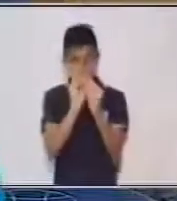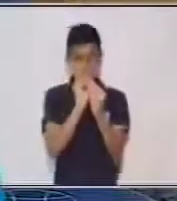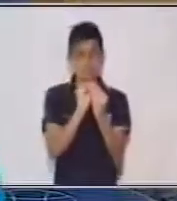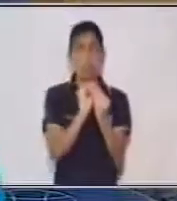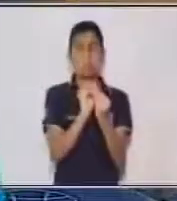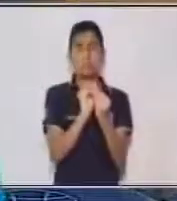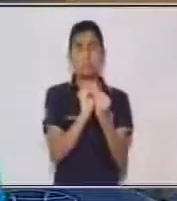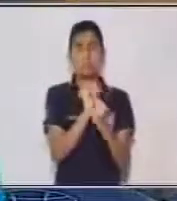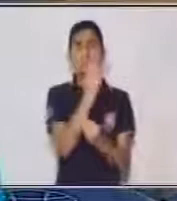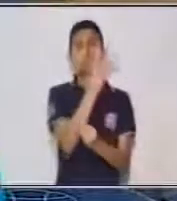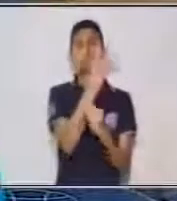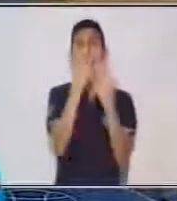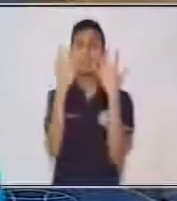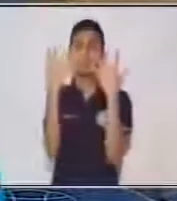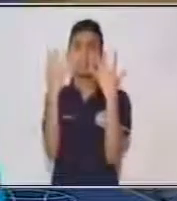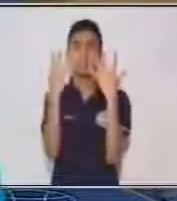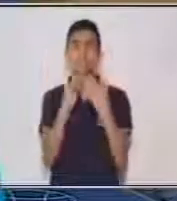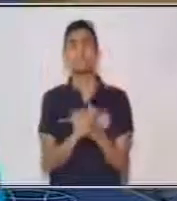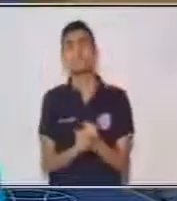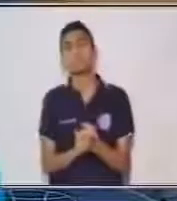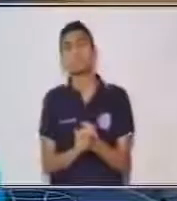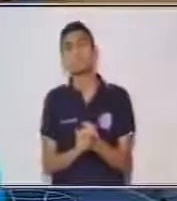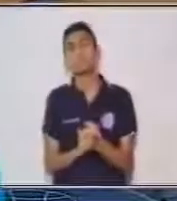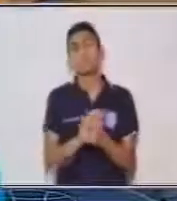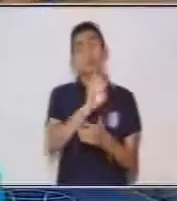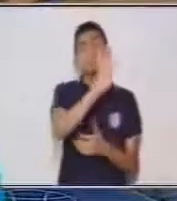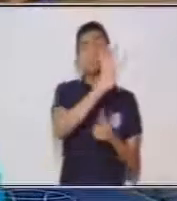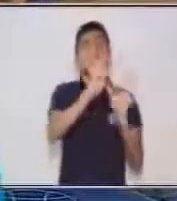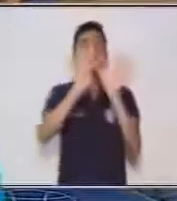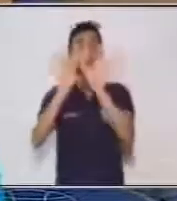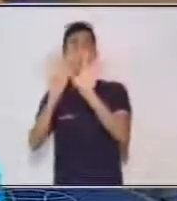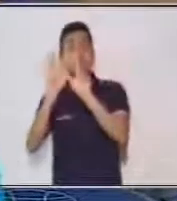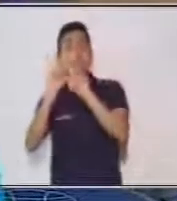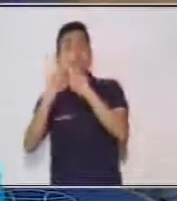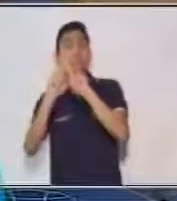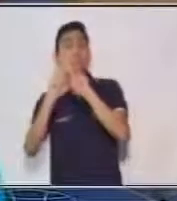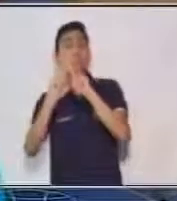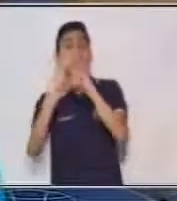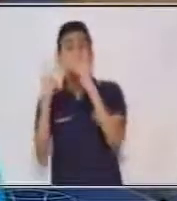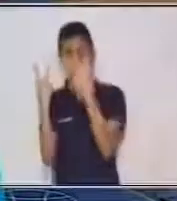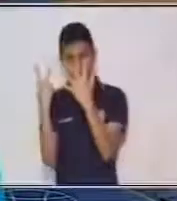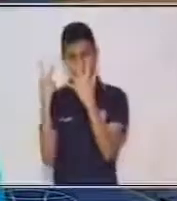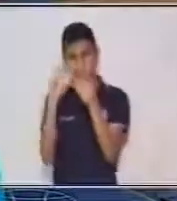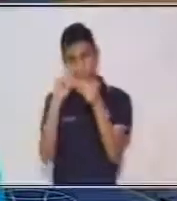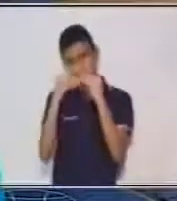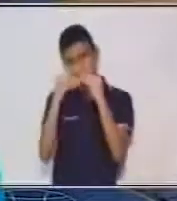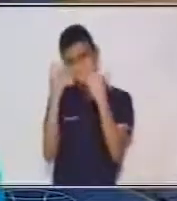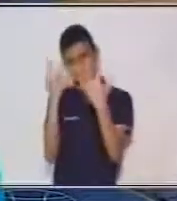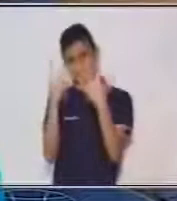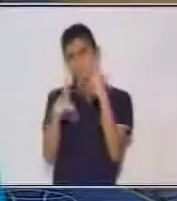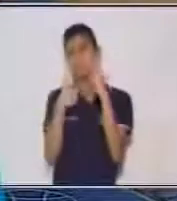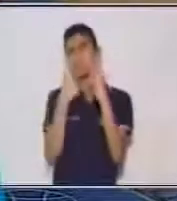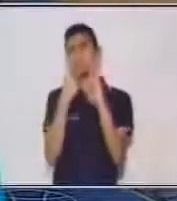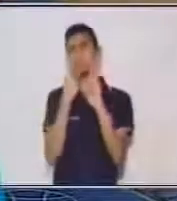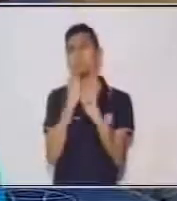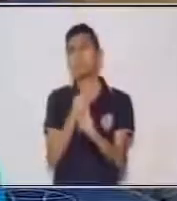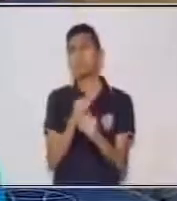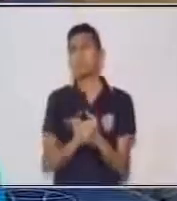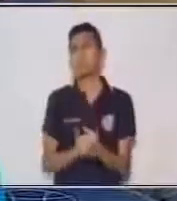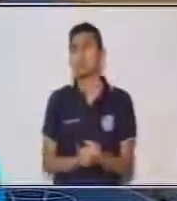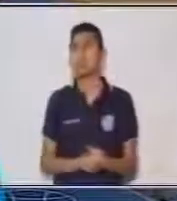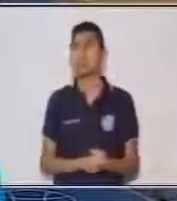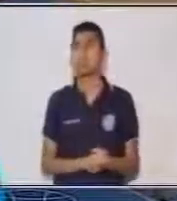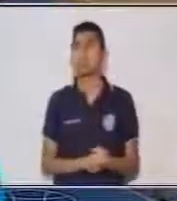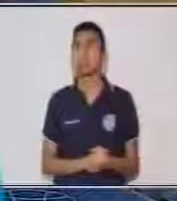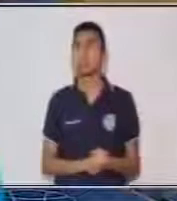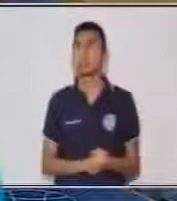a cuarenta y nueve. Y cuarenta y nueve por siete va a ser igual